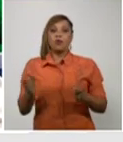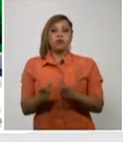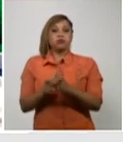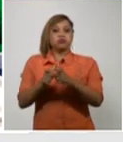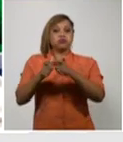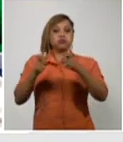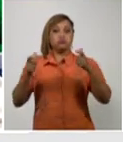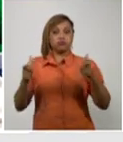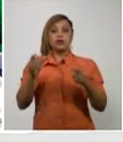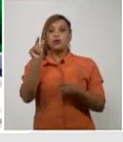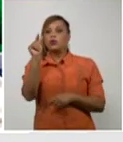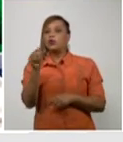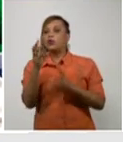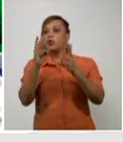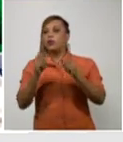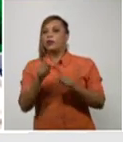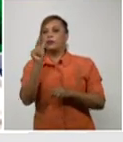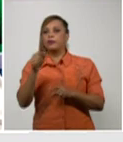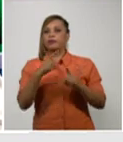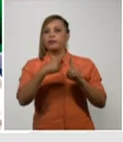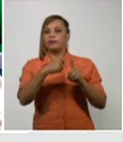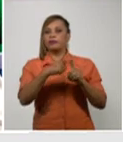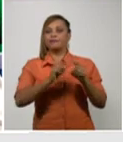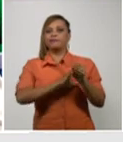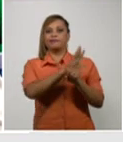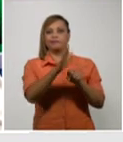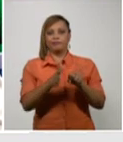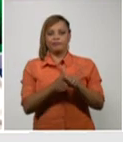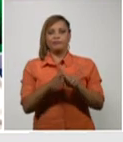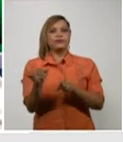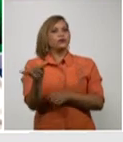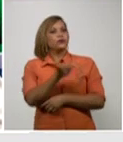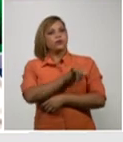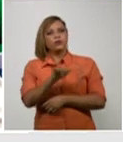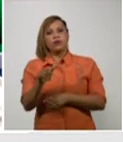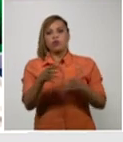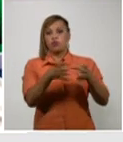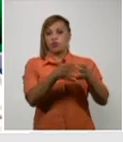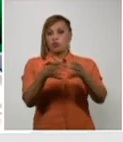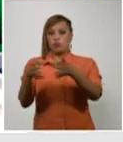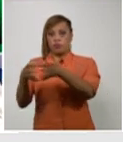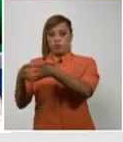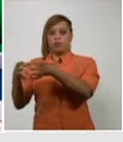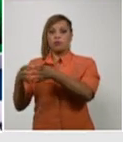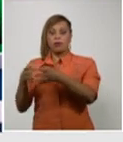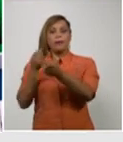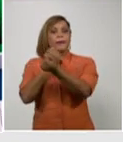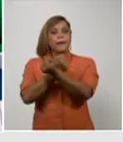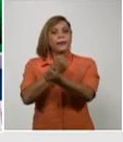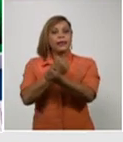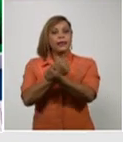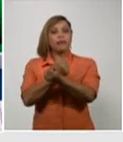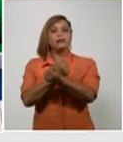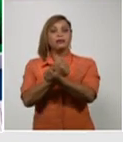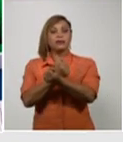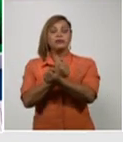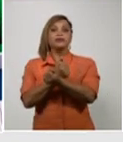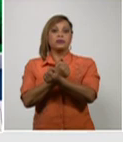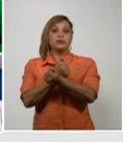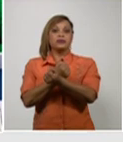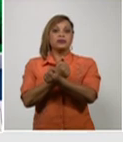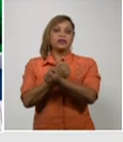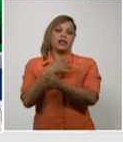y como también decimos de los grupos de riesgo que adquieren la